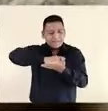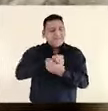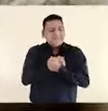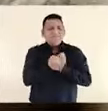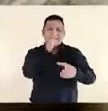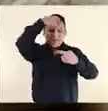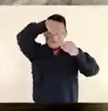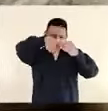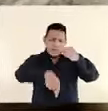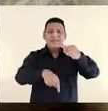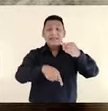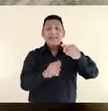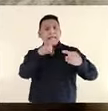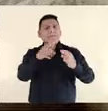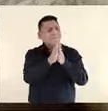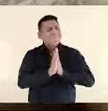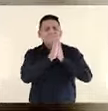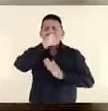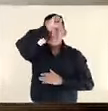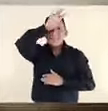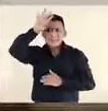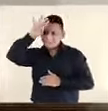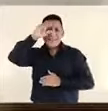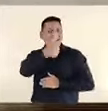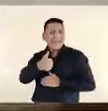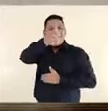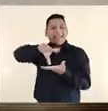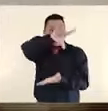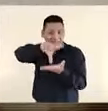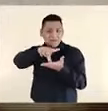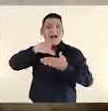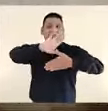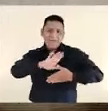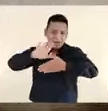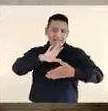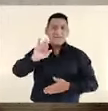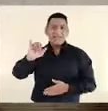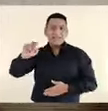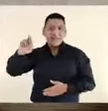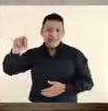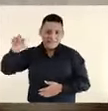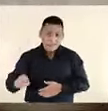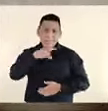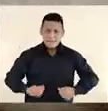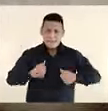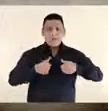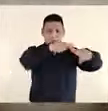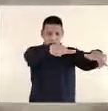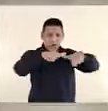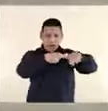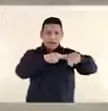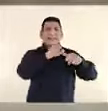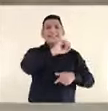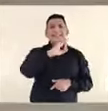en el pozo de los deseos. Tal es la devoción a Santa Rosa de Lima, patrona de Lima, América y las Filipinas, quien vivió en